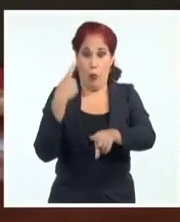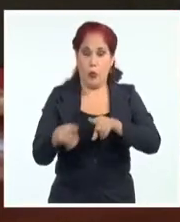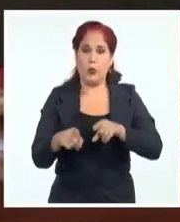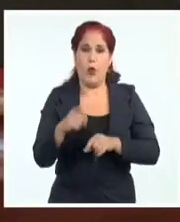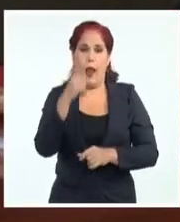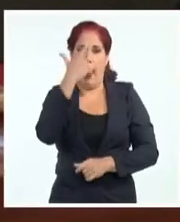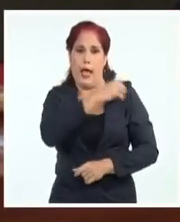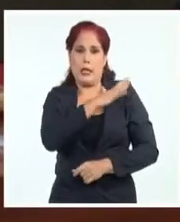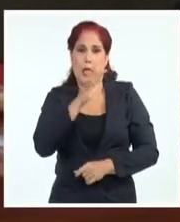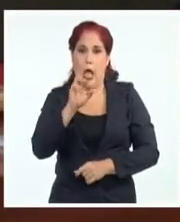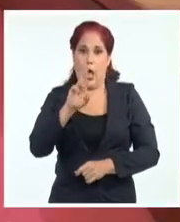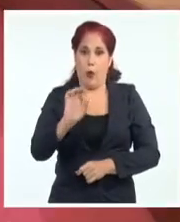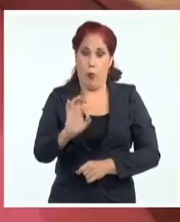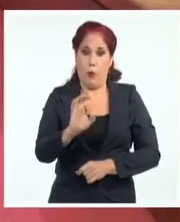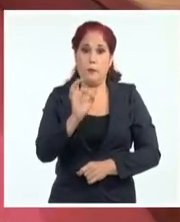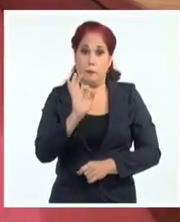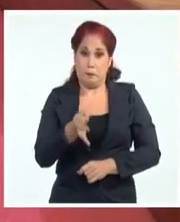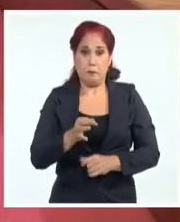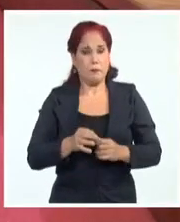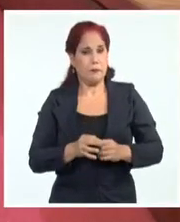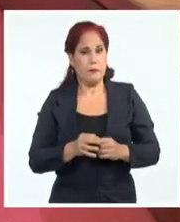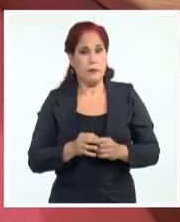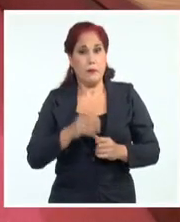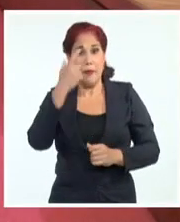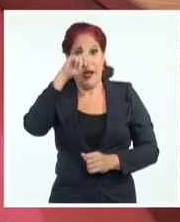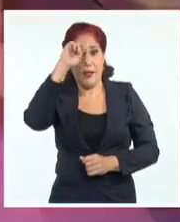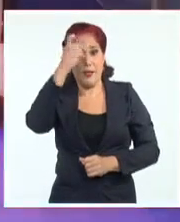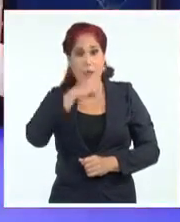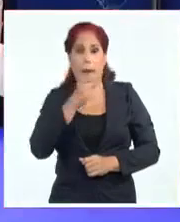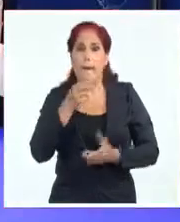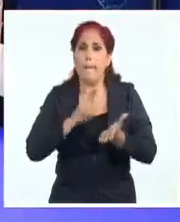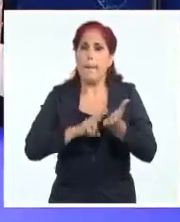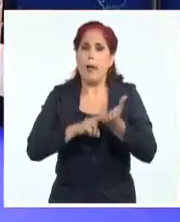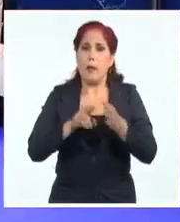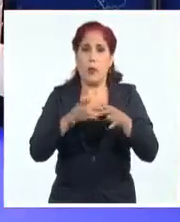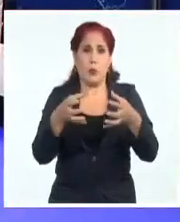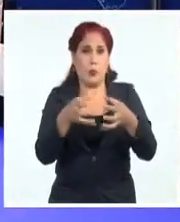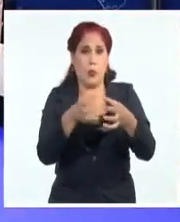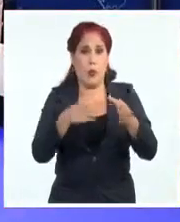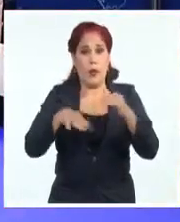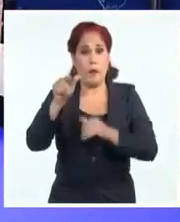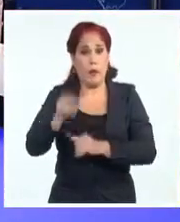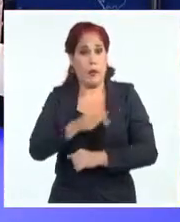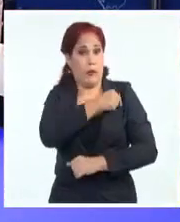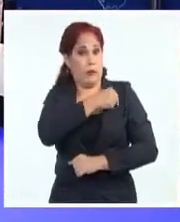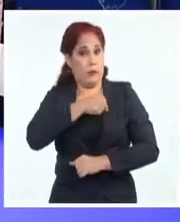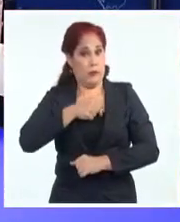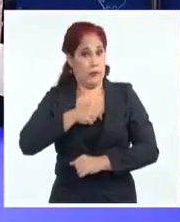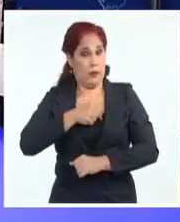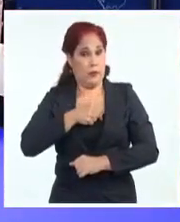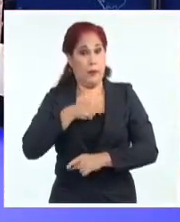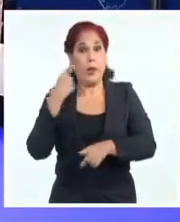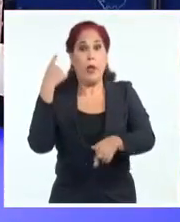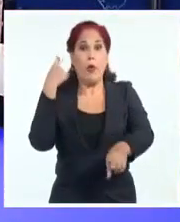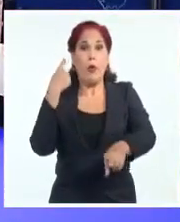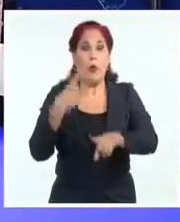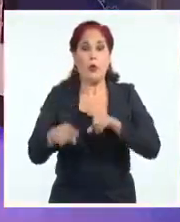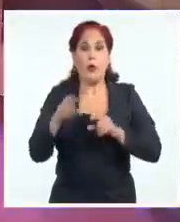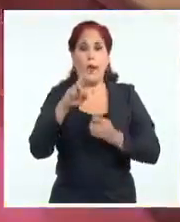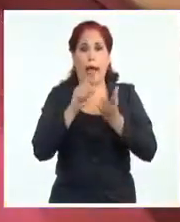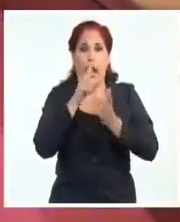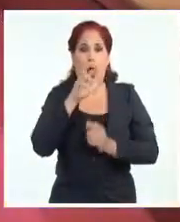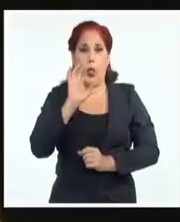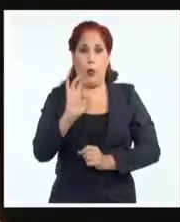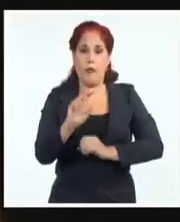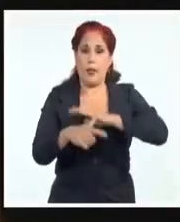Lázaro Álvarez, Alberto Álvarez Casas, miembro del Buro Político y ministro del Interior. Ricardo Cabrisas Ruiz, viceprimer